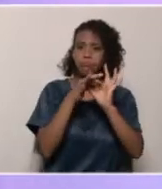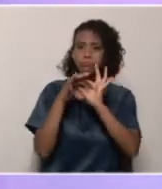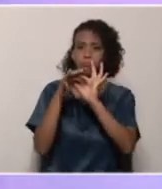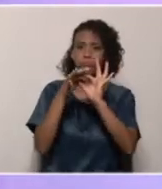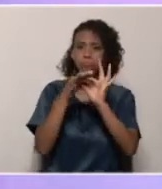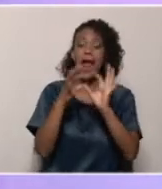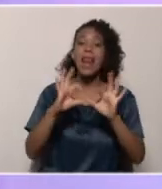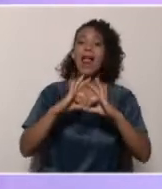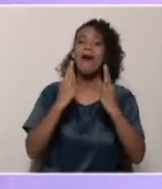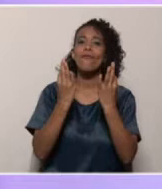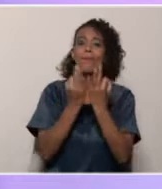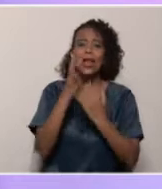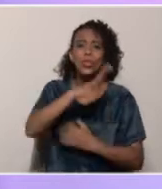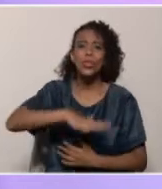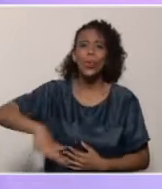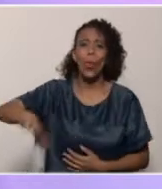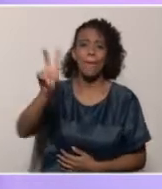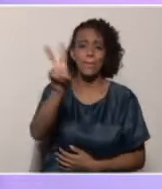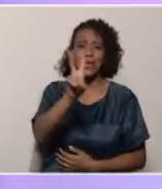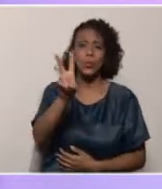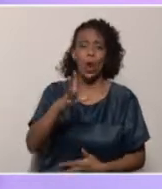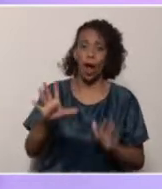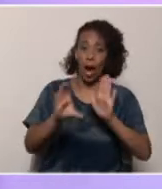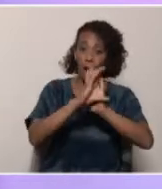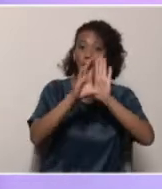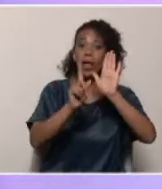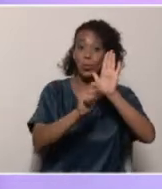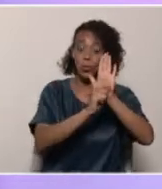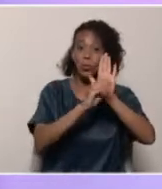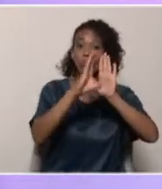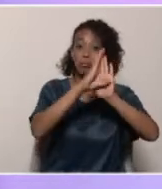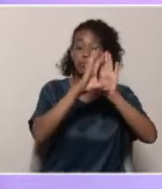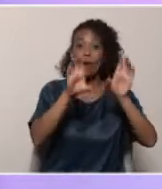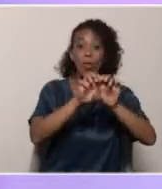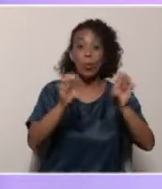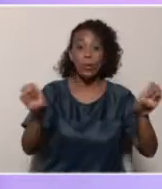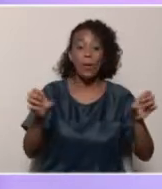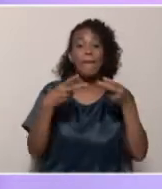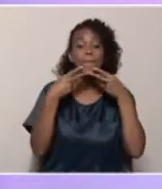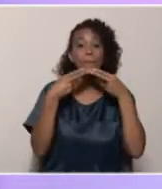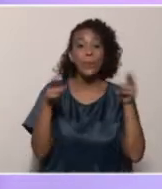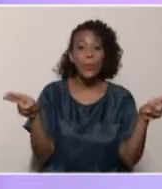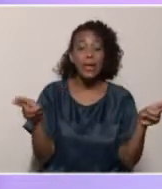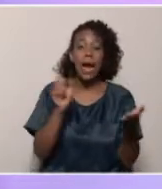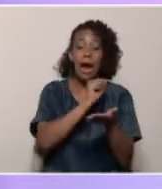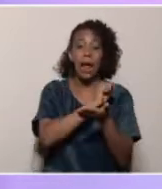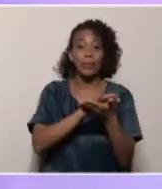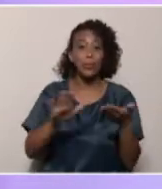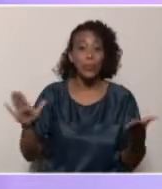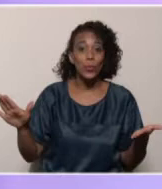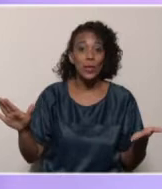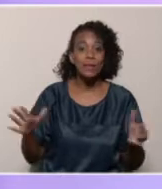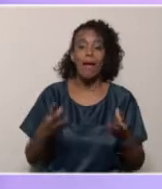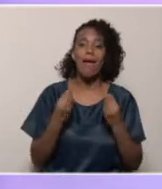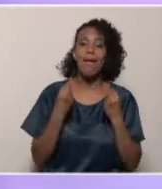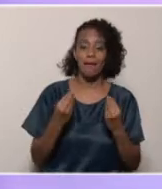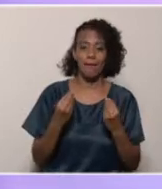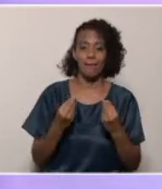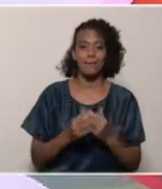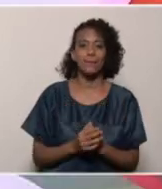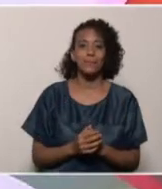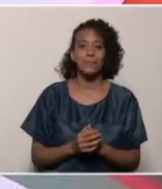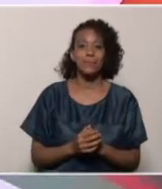definitiva la familia en general garantizando el derecho constitucional a una educación pública, gratuita y de calidad.